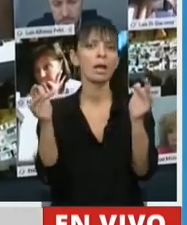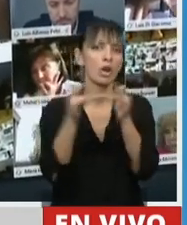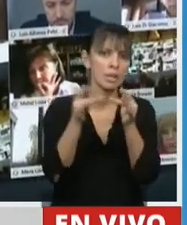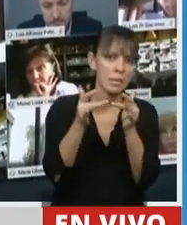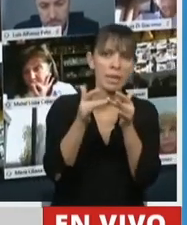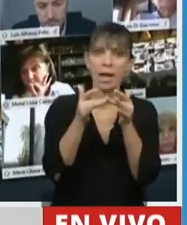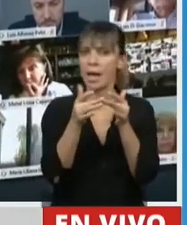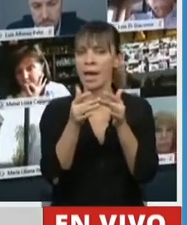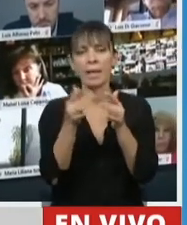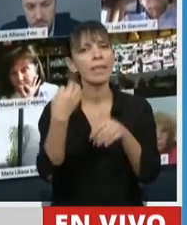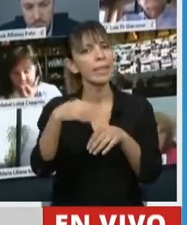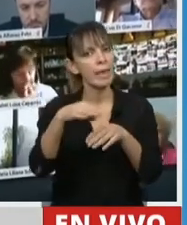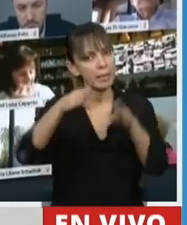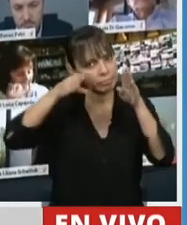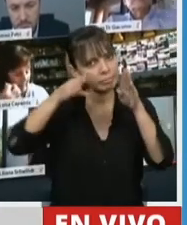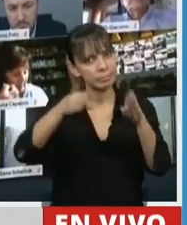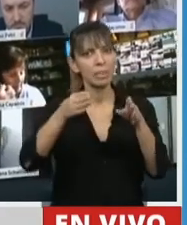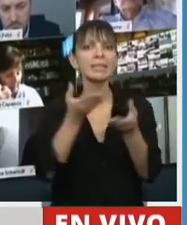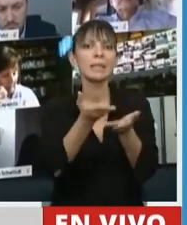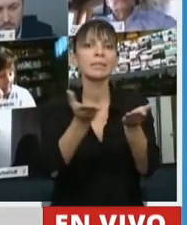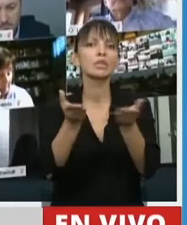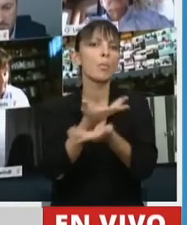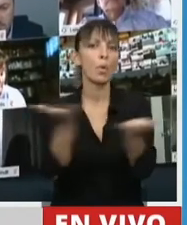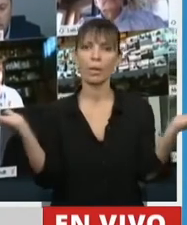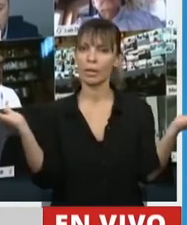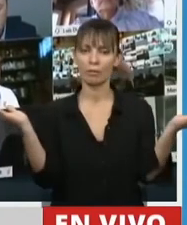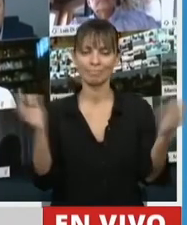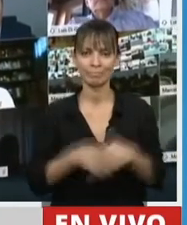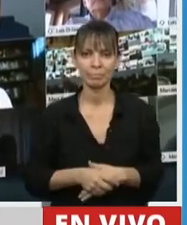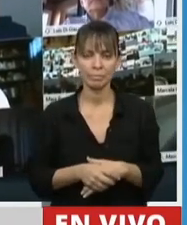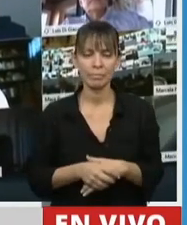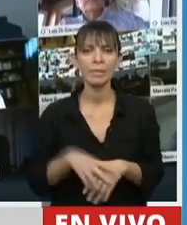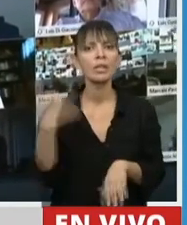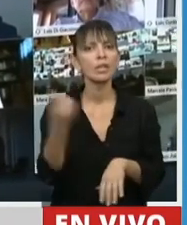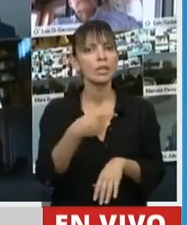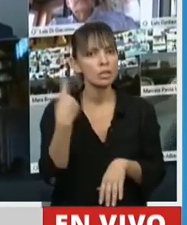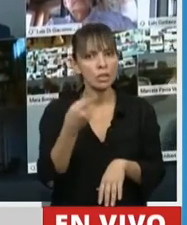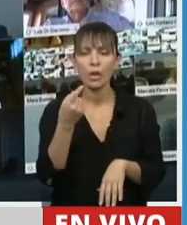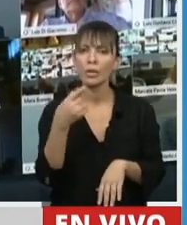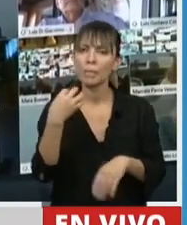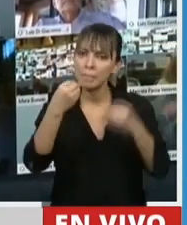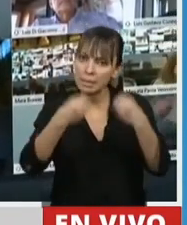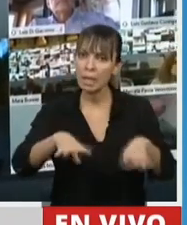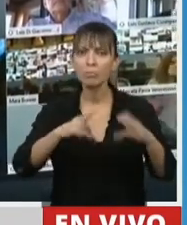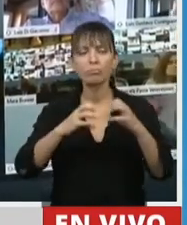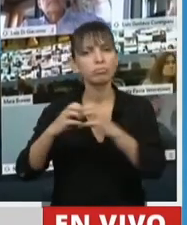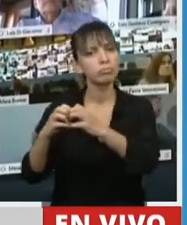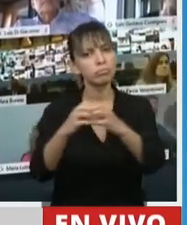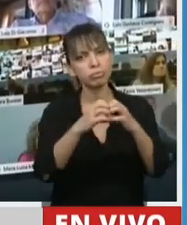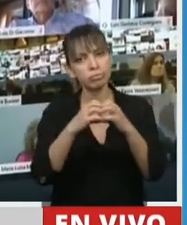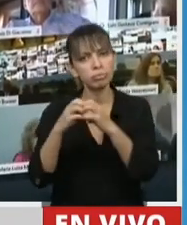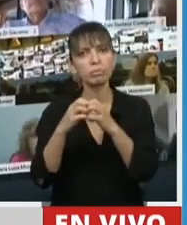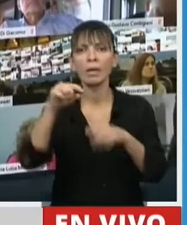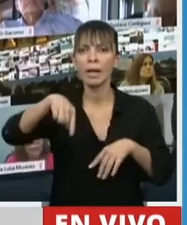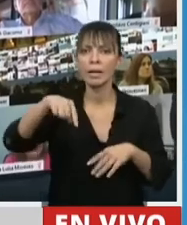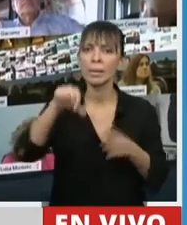tiene que ser tratado como un servicio público. Es importante que nosotros demos este debate en nuestro país y que